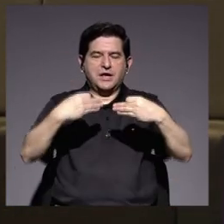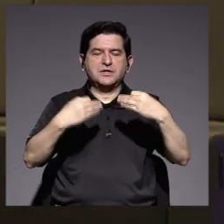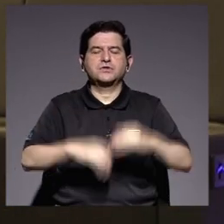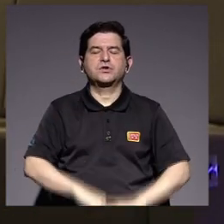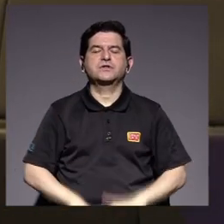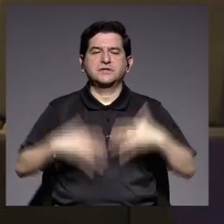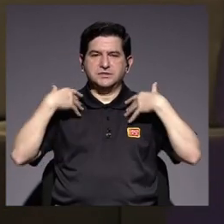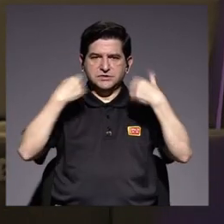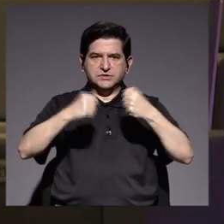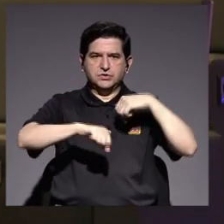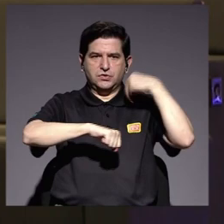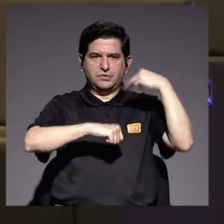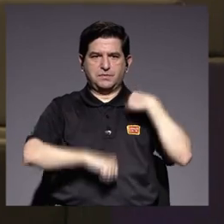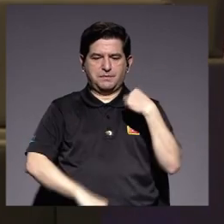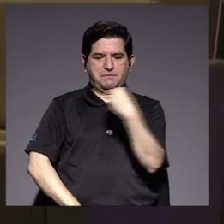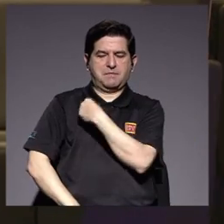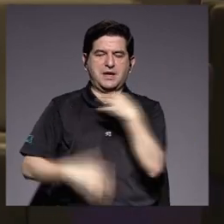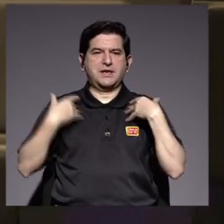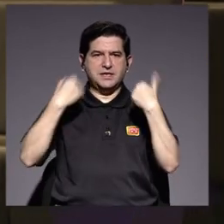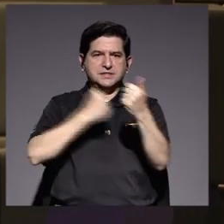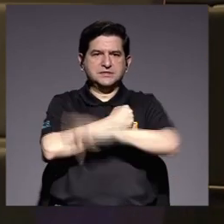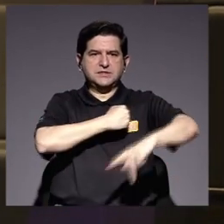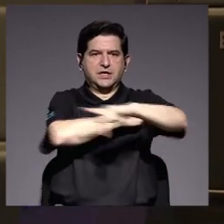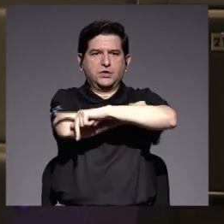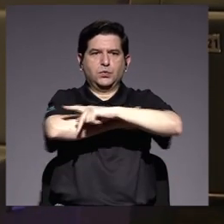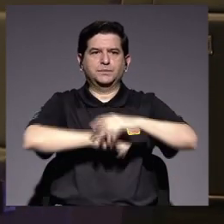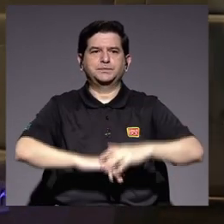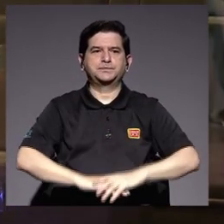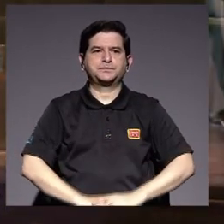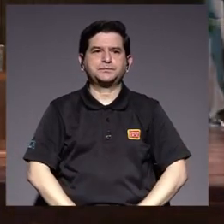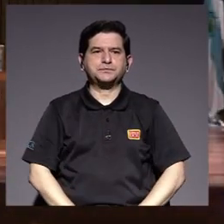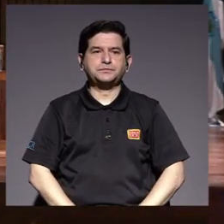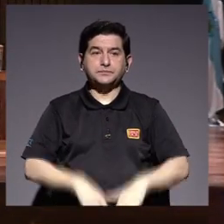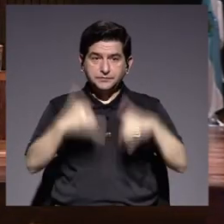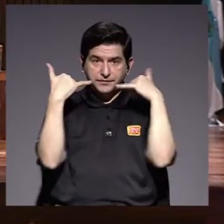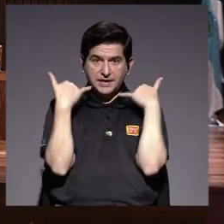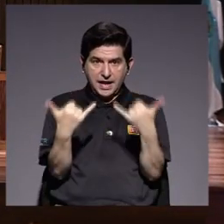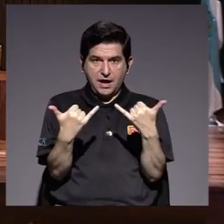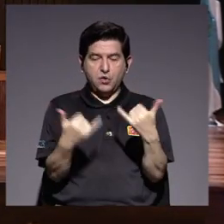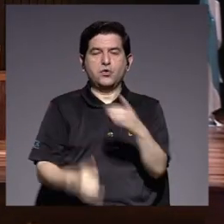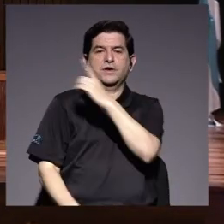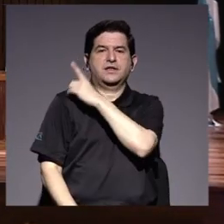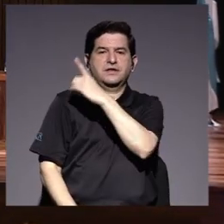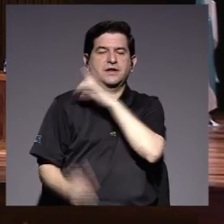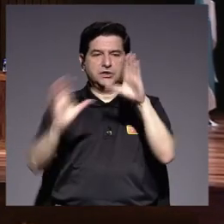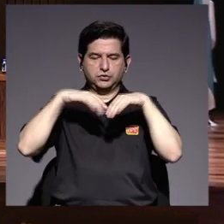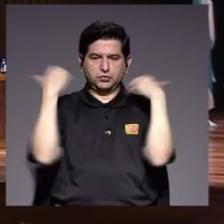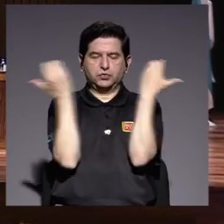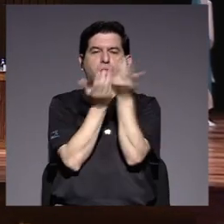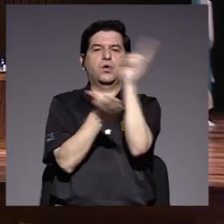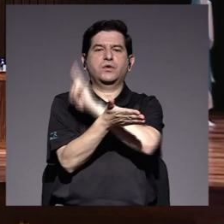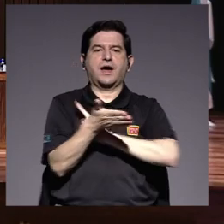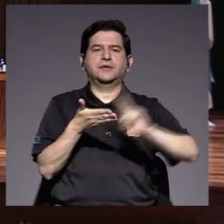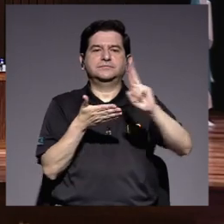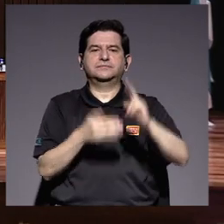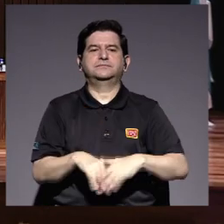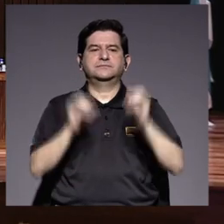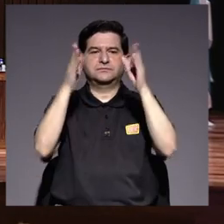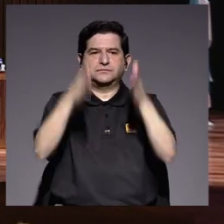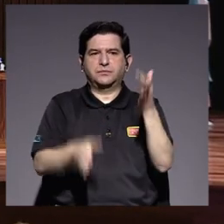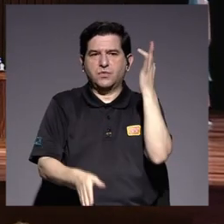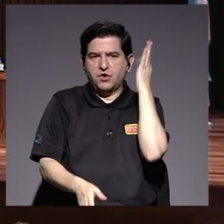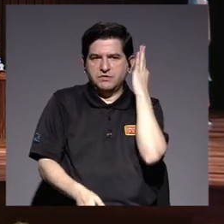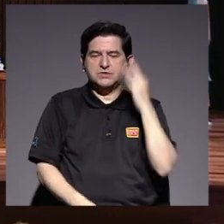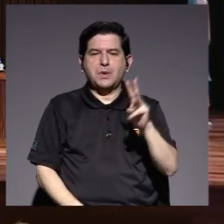interpuestas por el Ministerio de Salud de nuestro país. A continuación, la señora directora del Consejo Universitario, la profesora